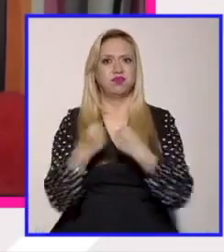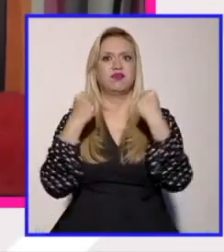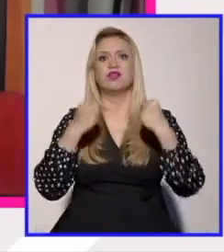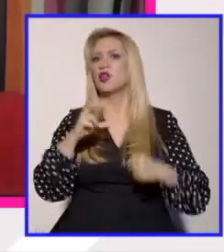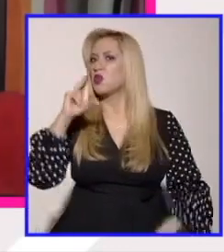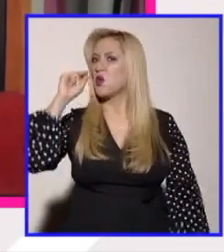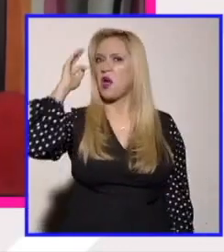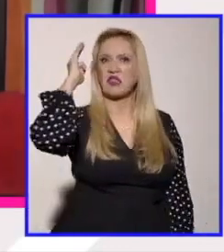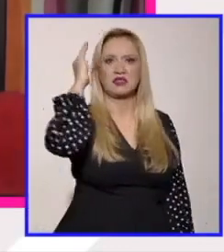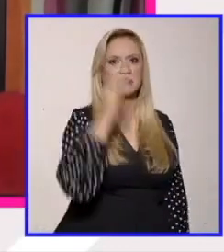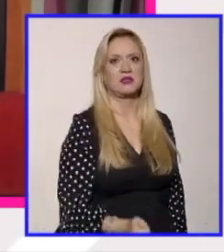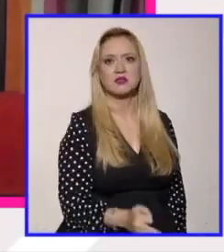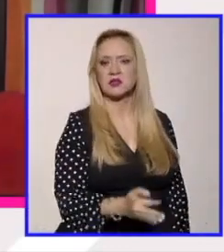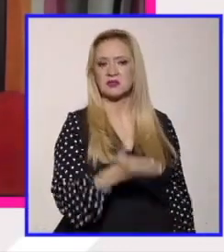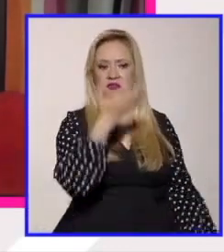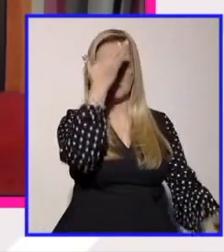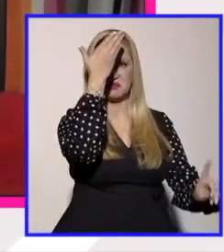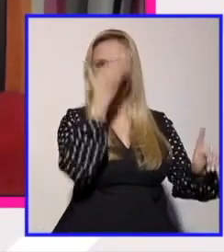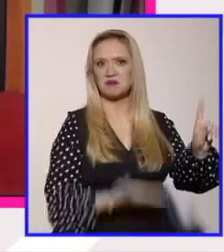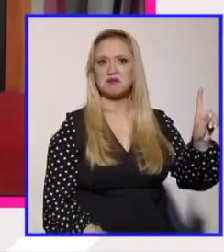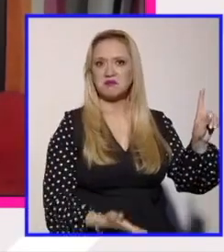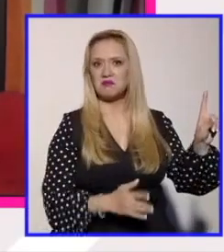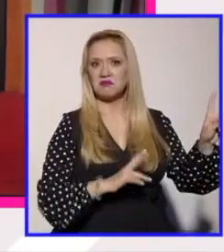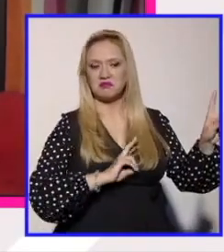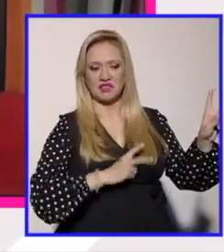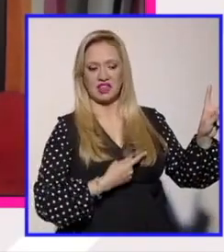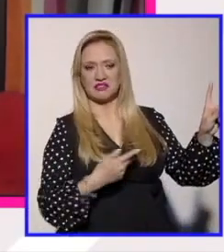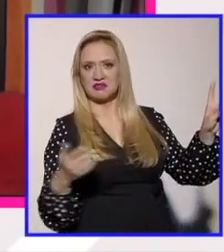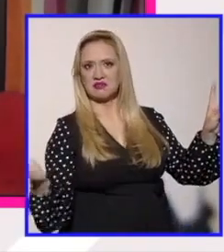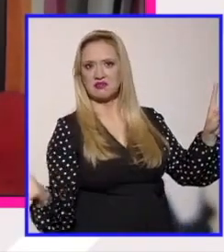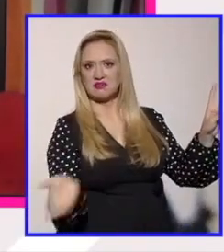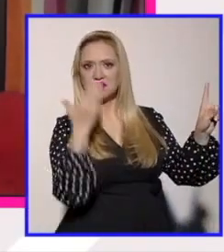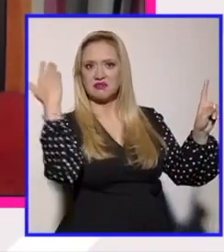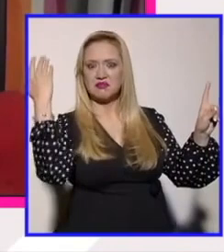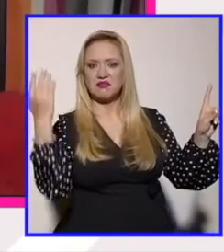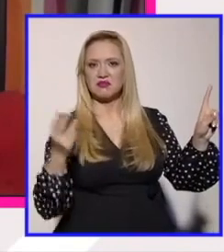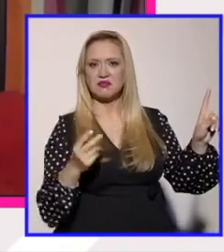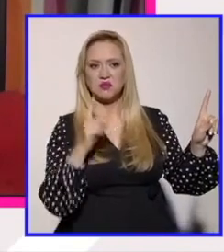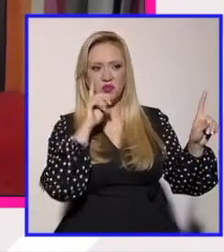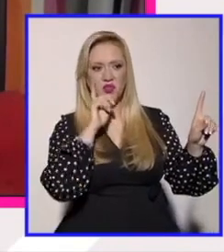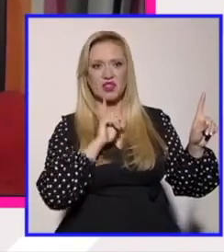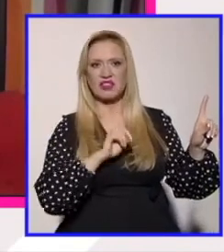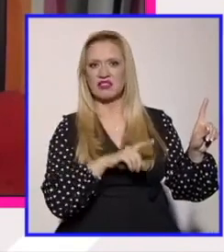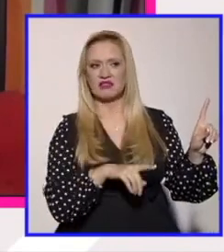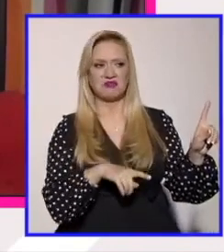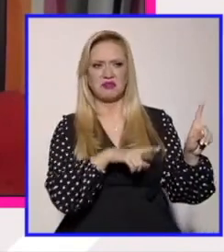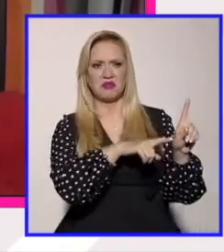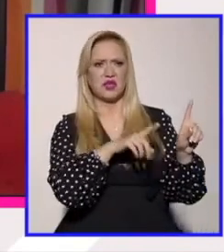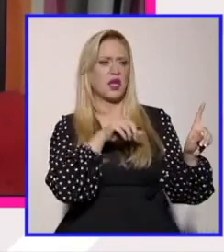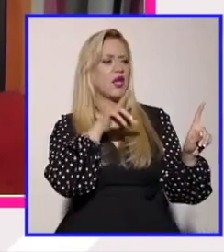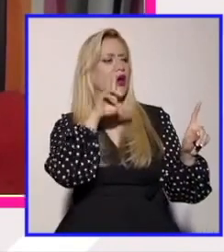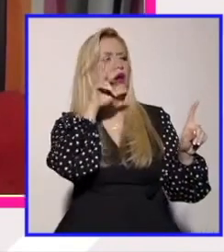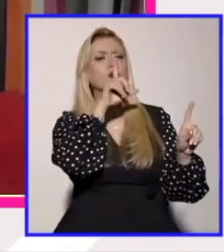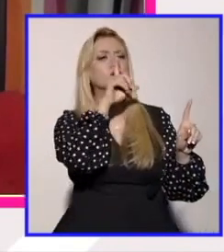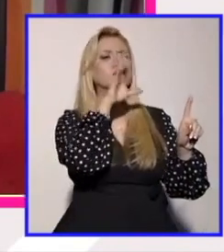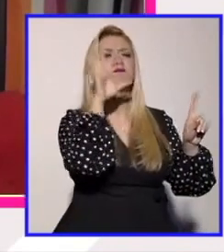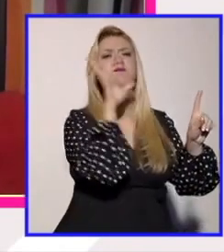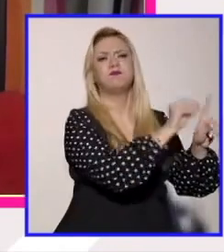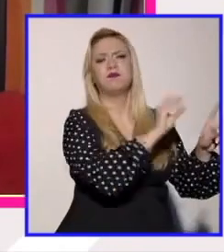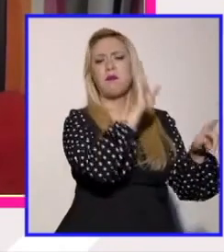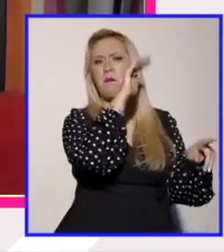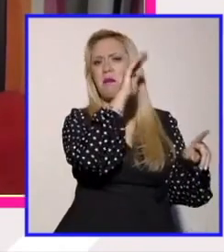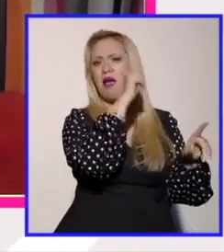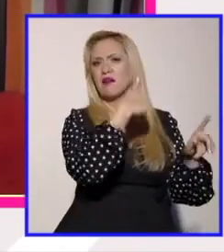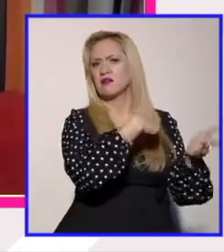a la persona interlocutora ¿no? en este caso a las mujeres trans simplemente tú no tienes nada que decir y bye